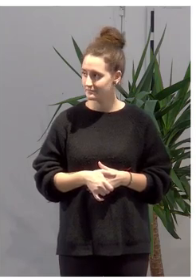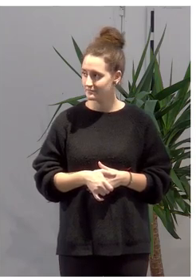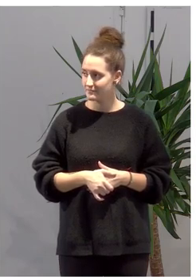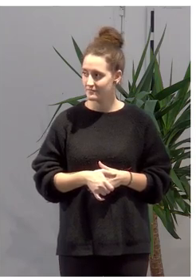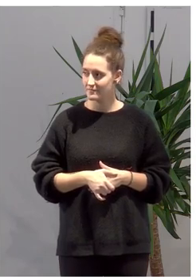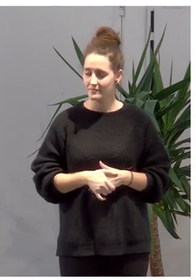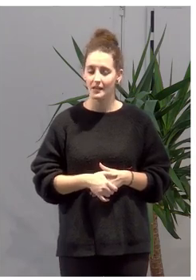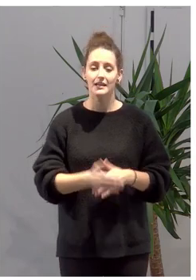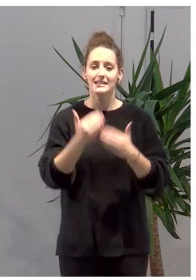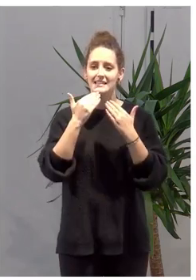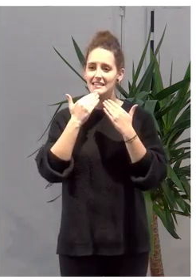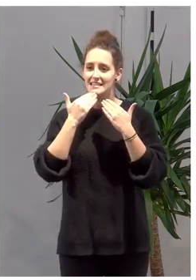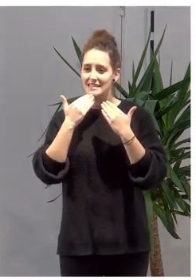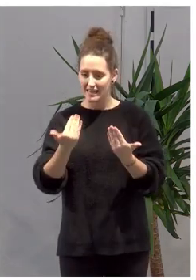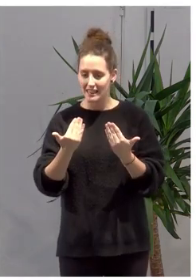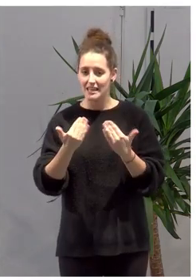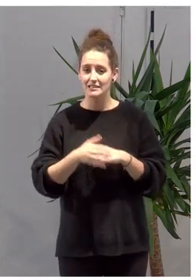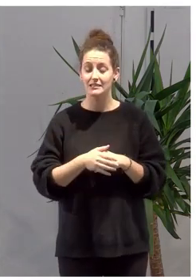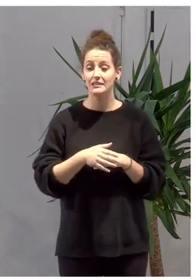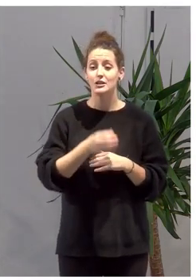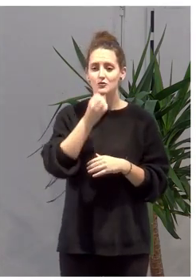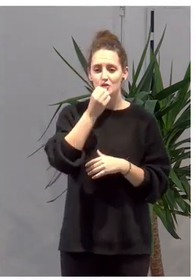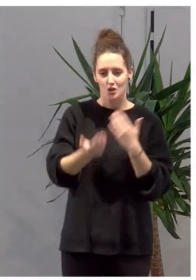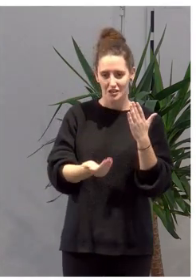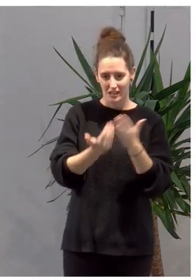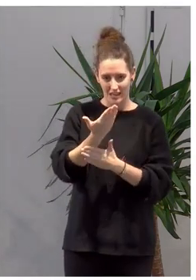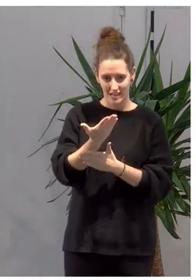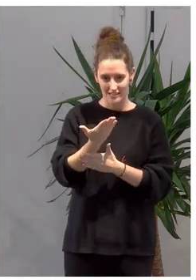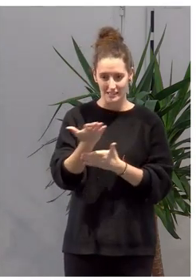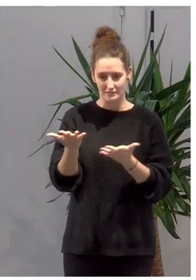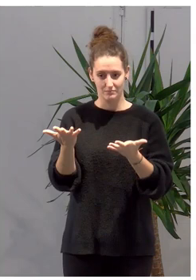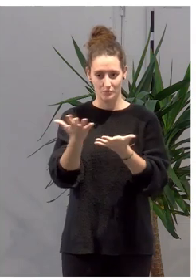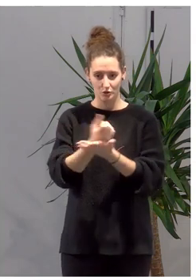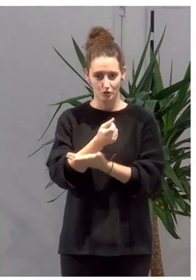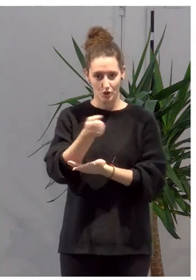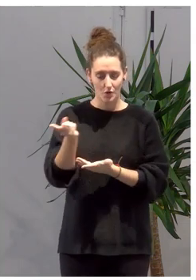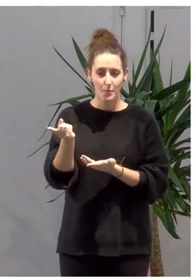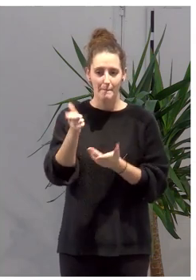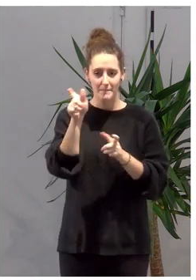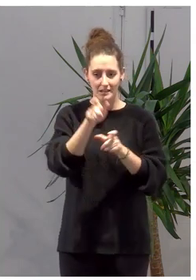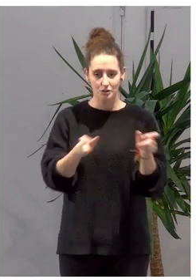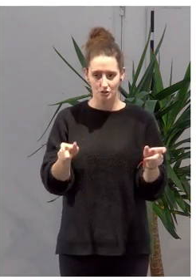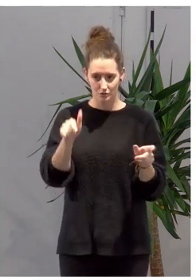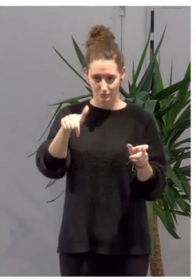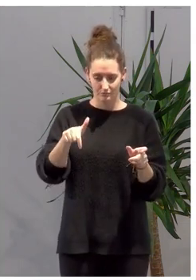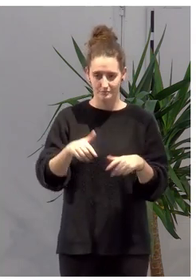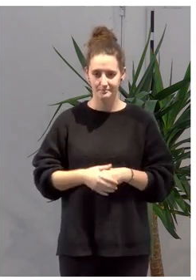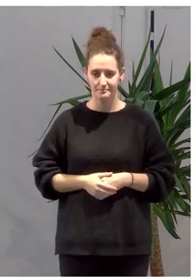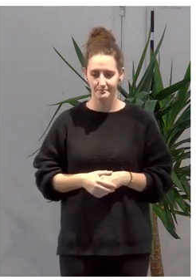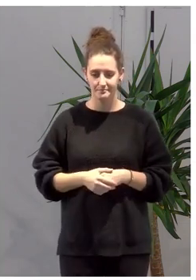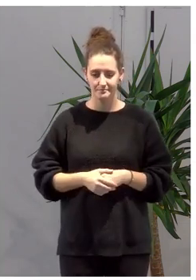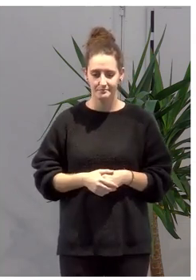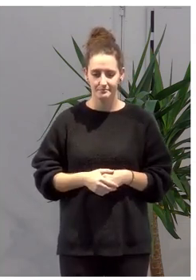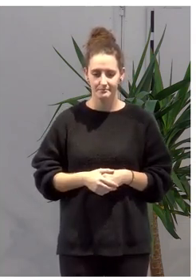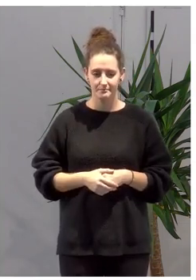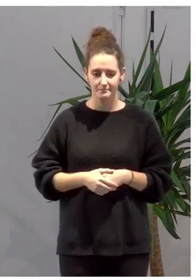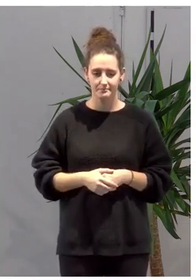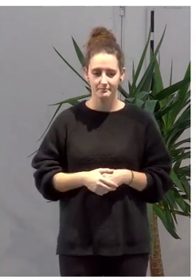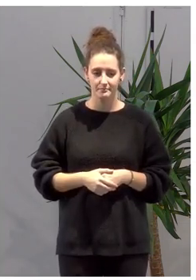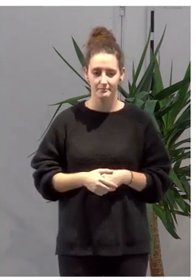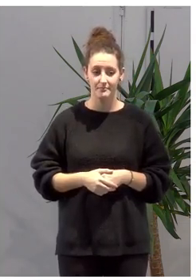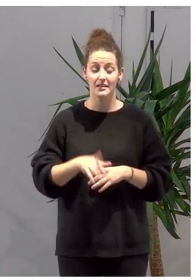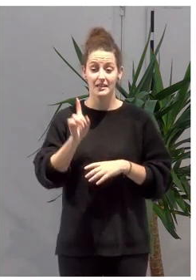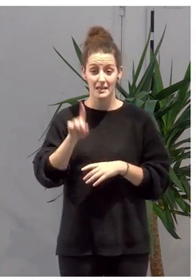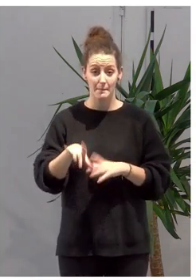Muchas gracias, Chérez. Y buenos días, Guardión, a todas las personas que estáis aquí. Y también, bueno, por